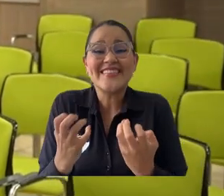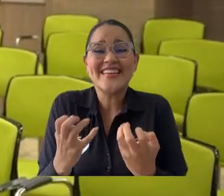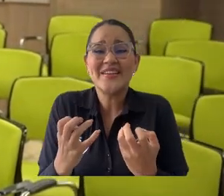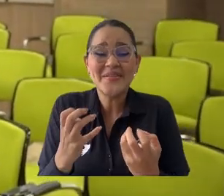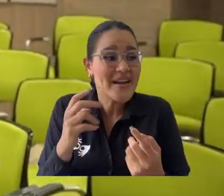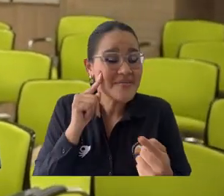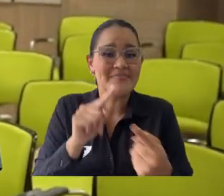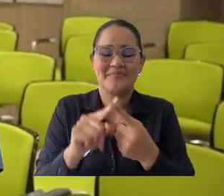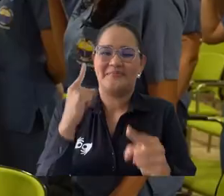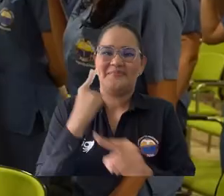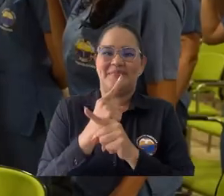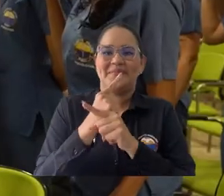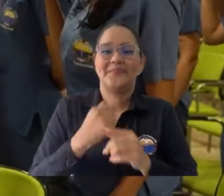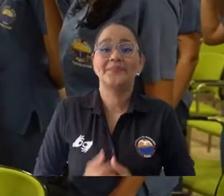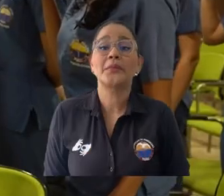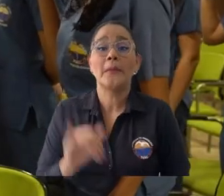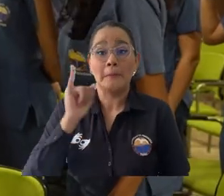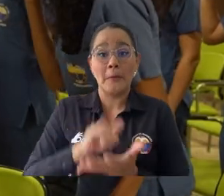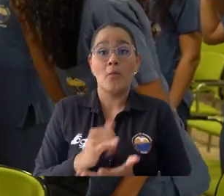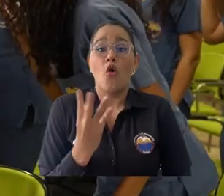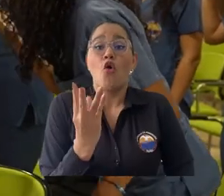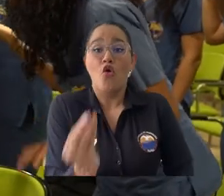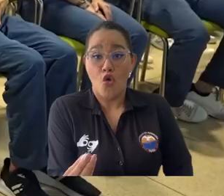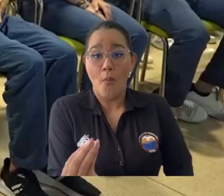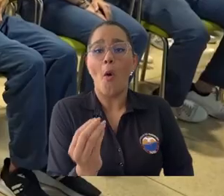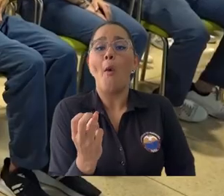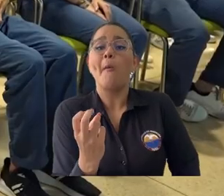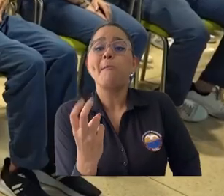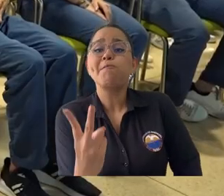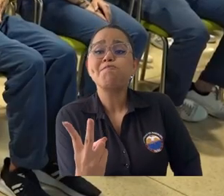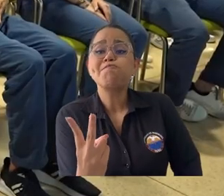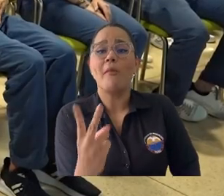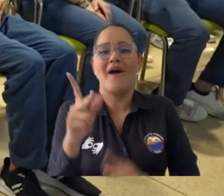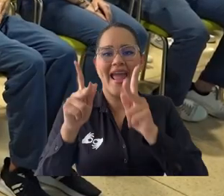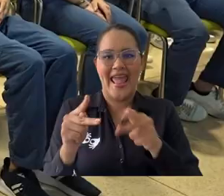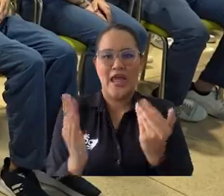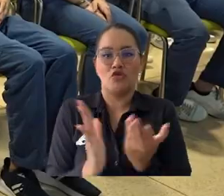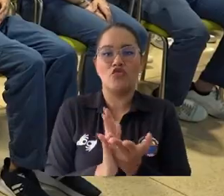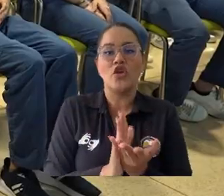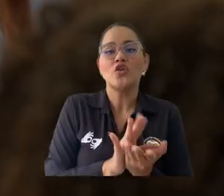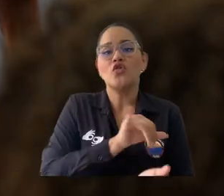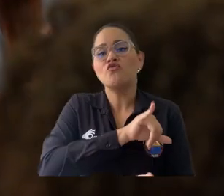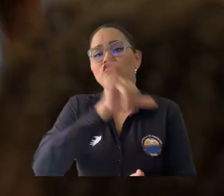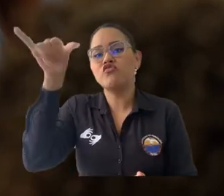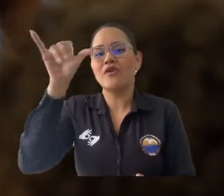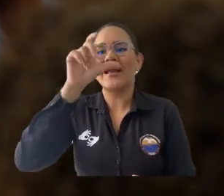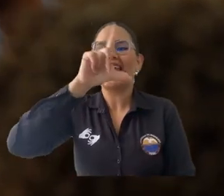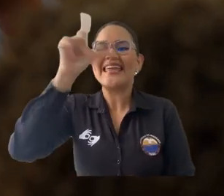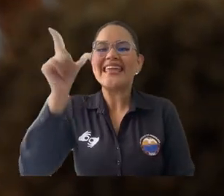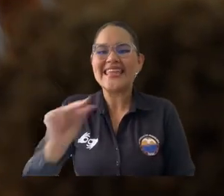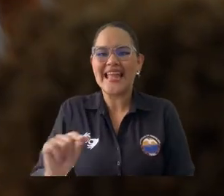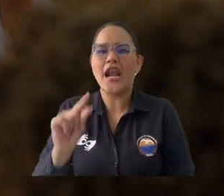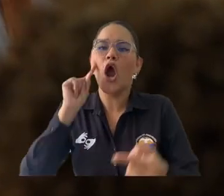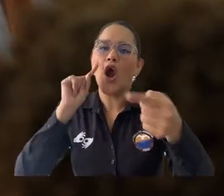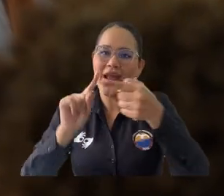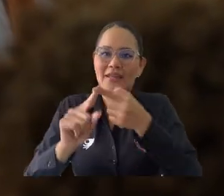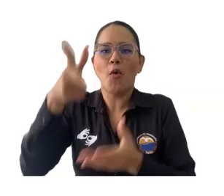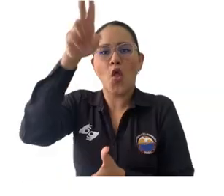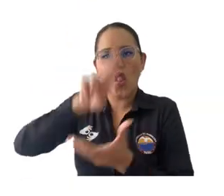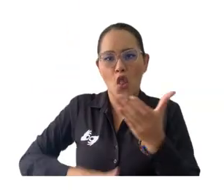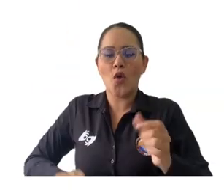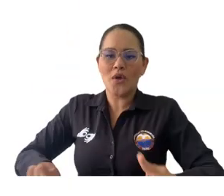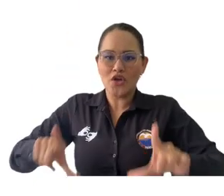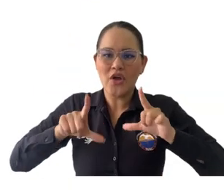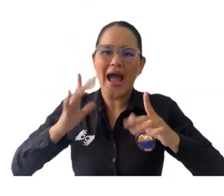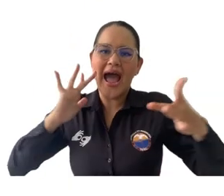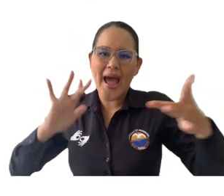y pues lo hemos logrado. En este grupo también se destacan dos estudiantes que viajarán a Italia a cursar doble titulación en licenciatura en psicología y